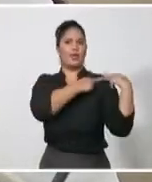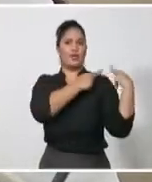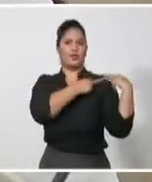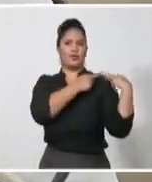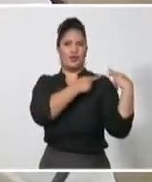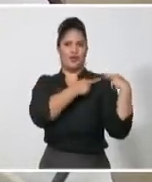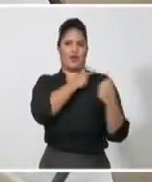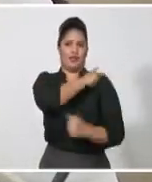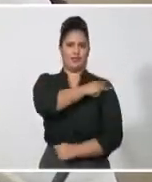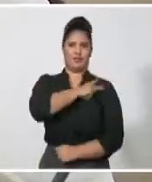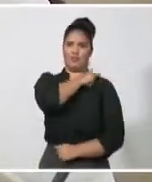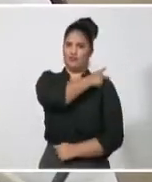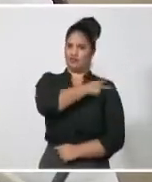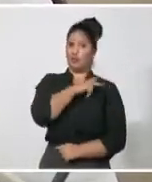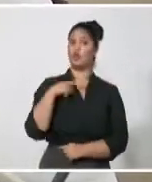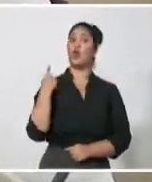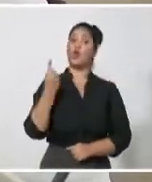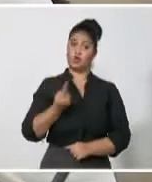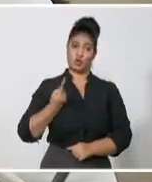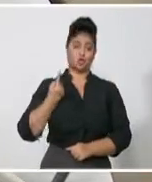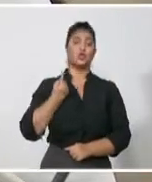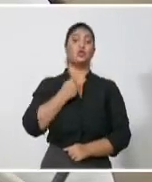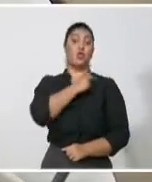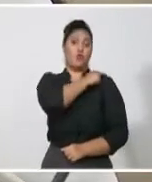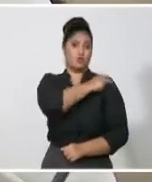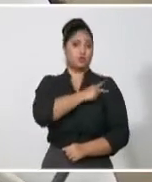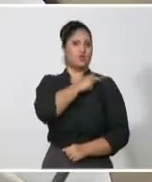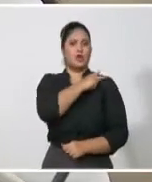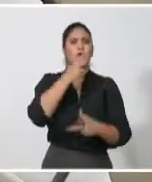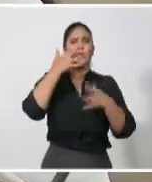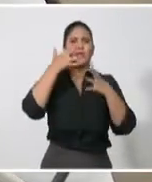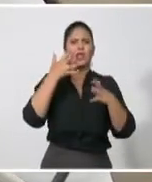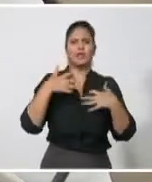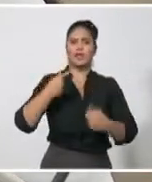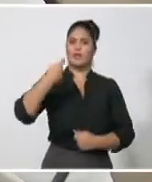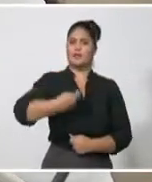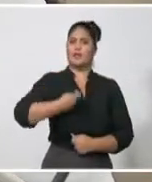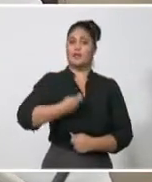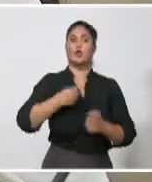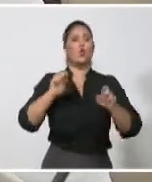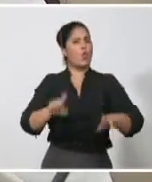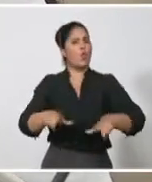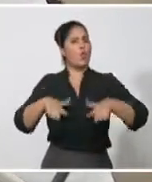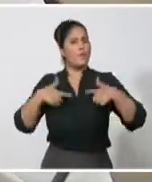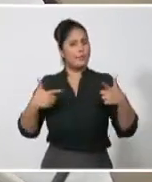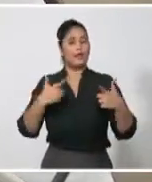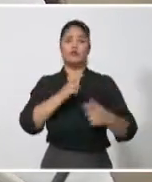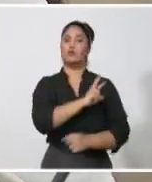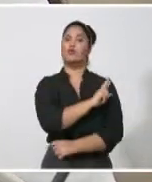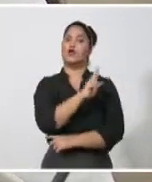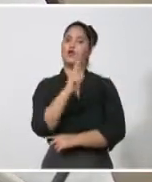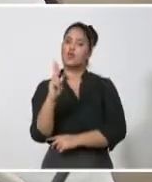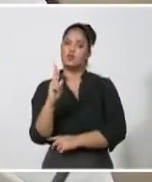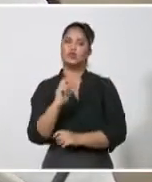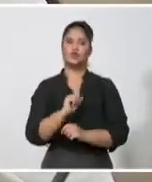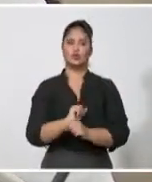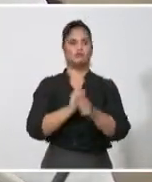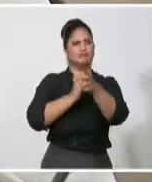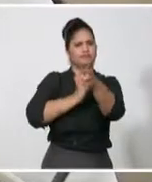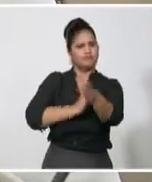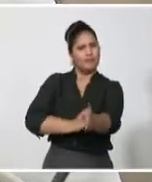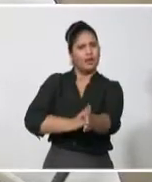militantes, que es nuestro principal deber como militantes. Ser buenos trabajadores, cumplir con lo que nos